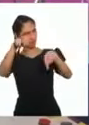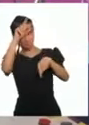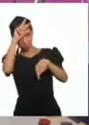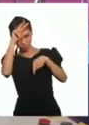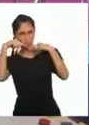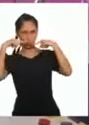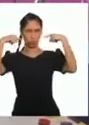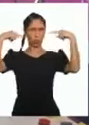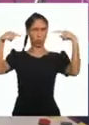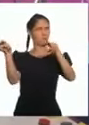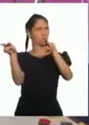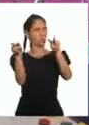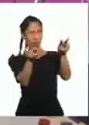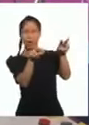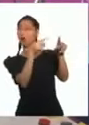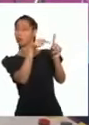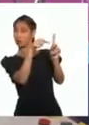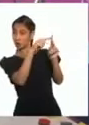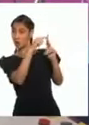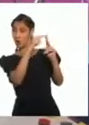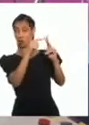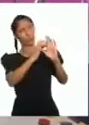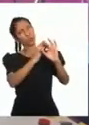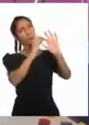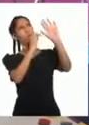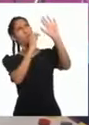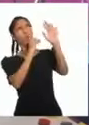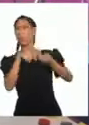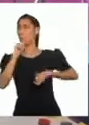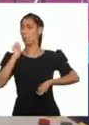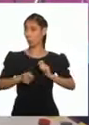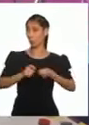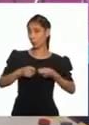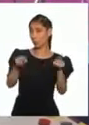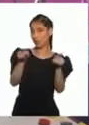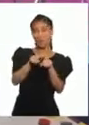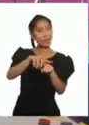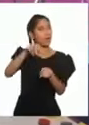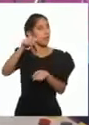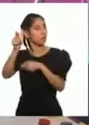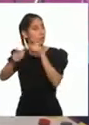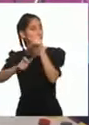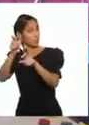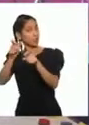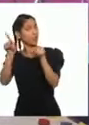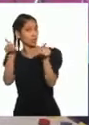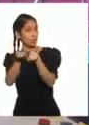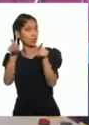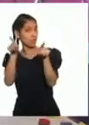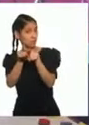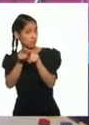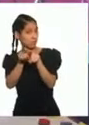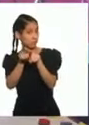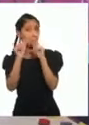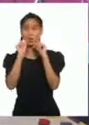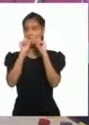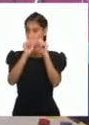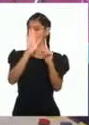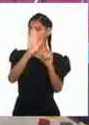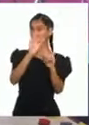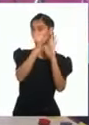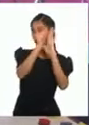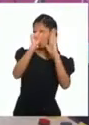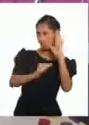así como ellos, hay muchos otros que también cultivan el arte y la cultura mediante